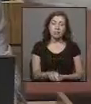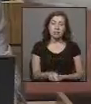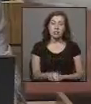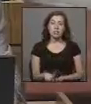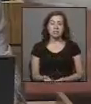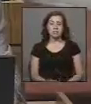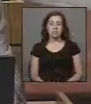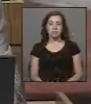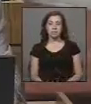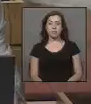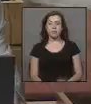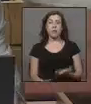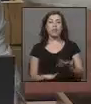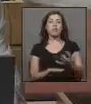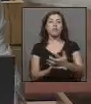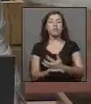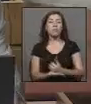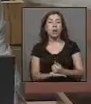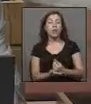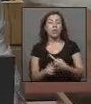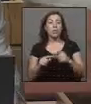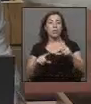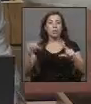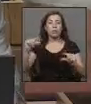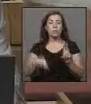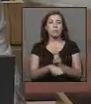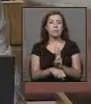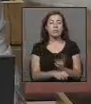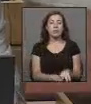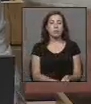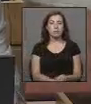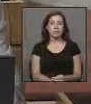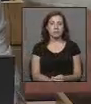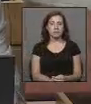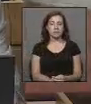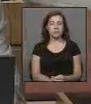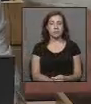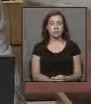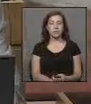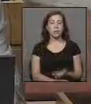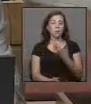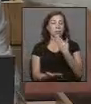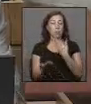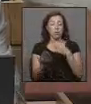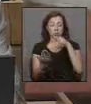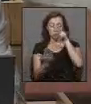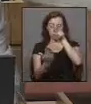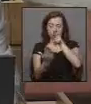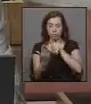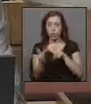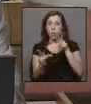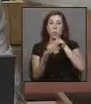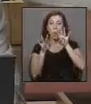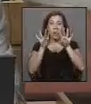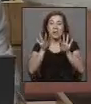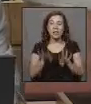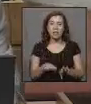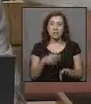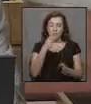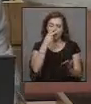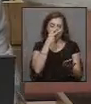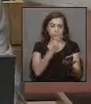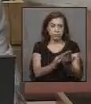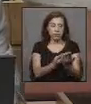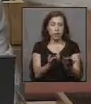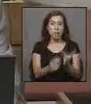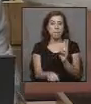más duele, el bolsillo de los profesores. Y digo esto porque al revisar el último texto, uno se